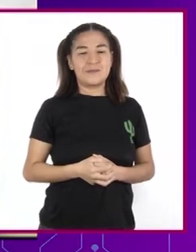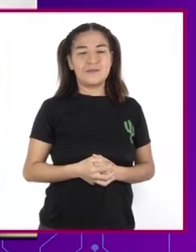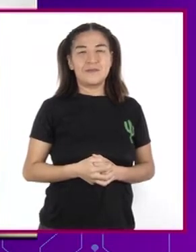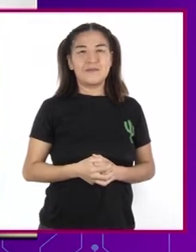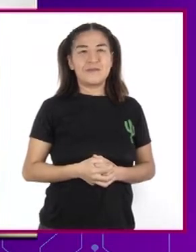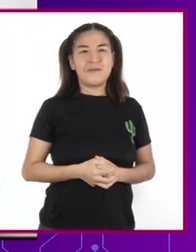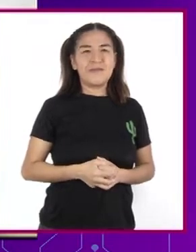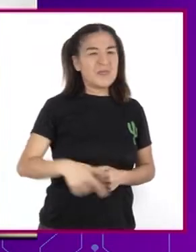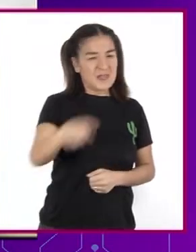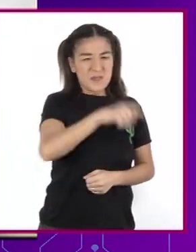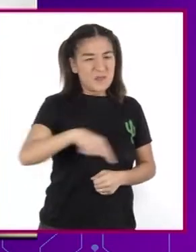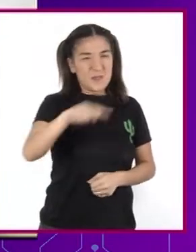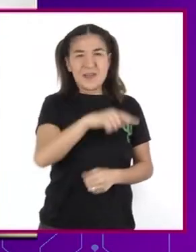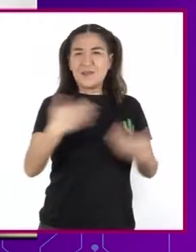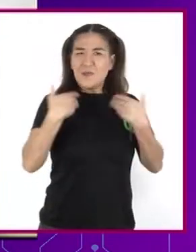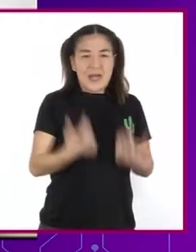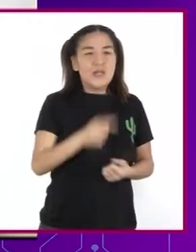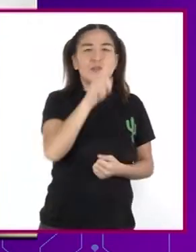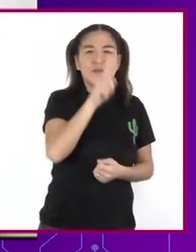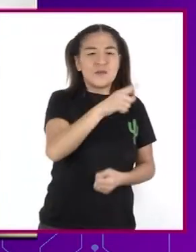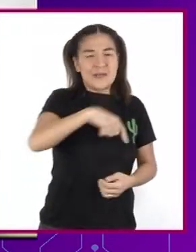Ustedes solo entienden a gritos